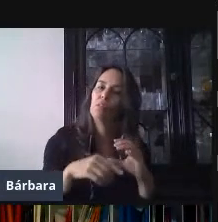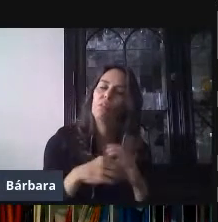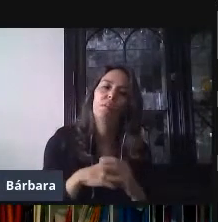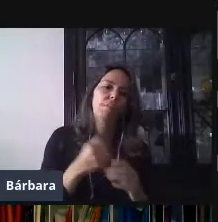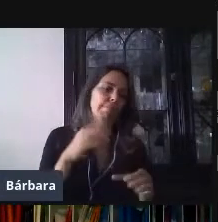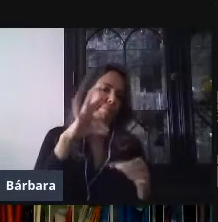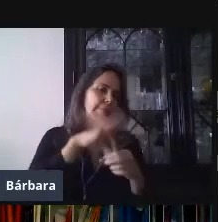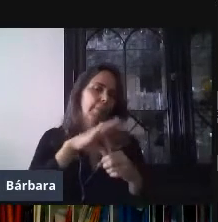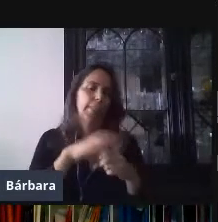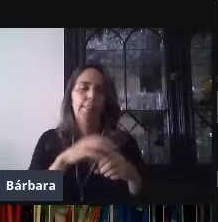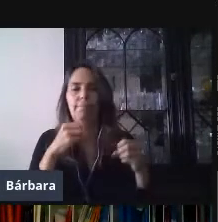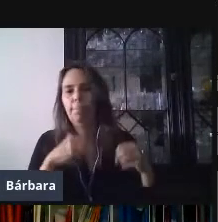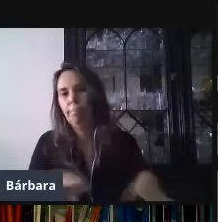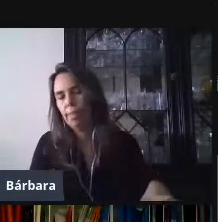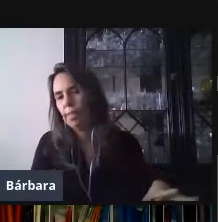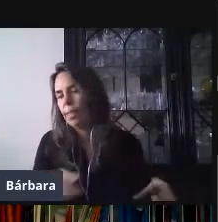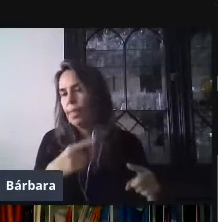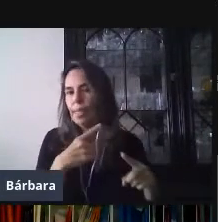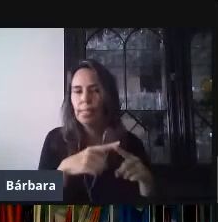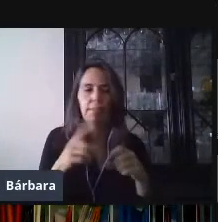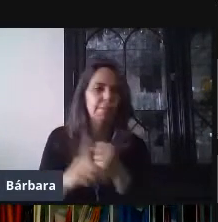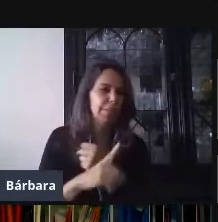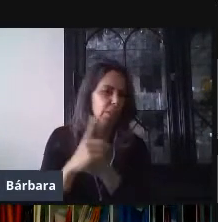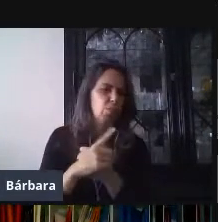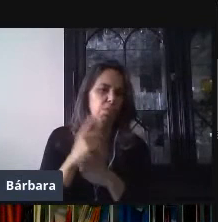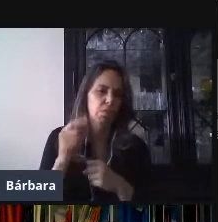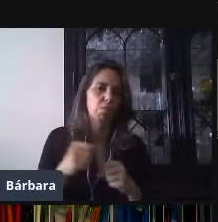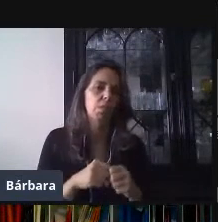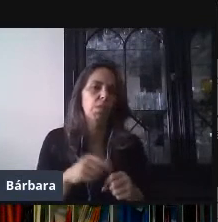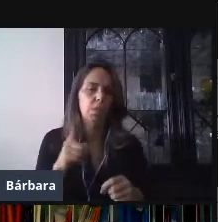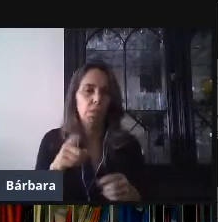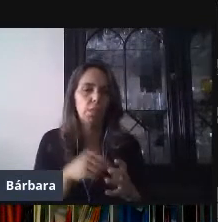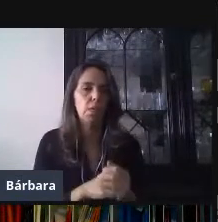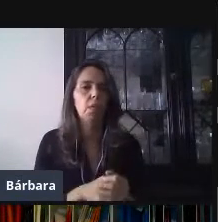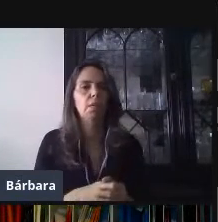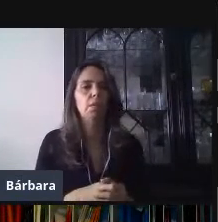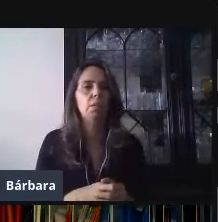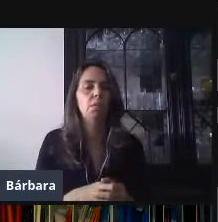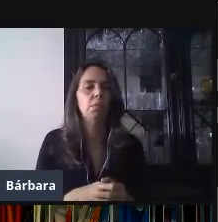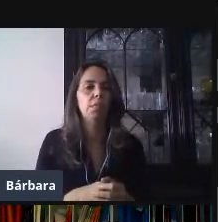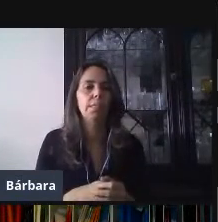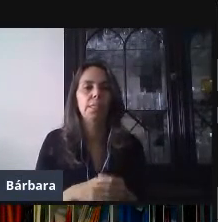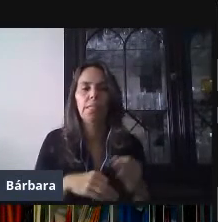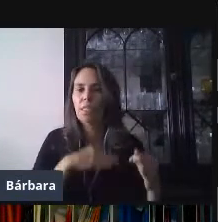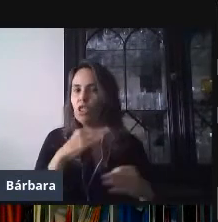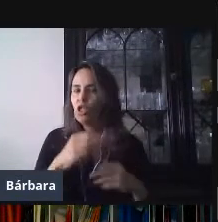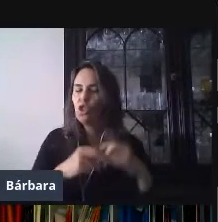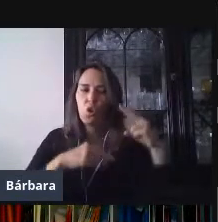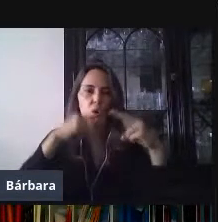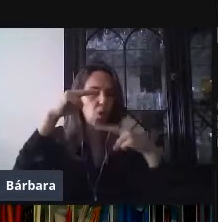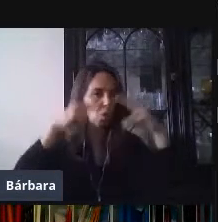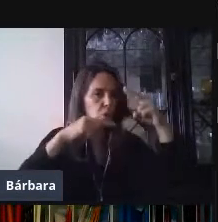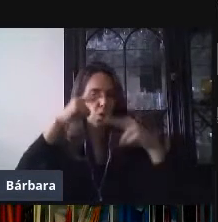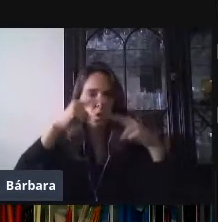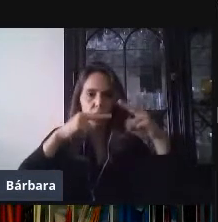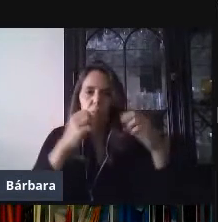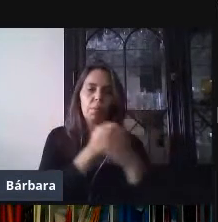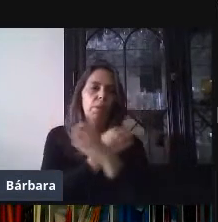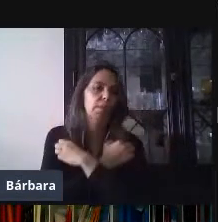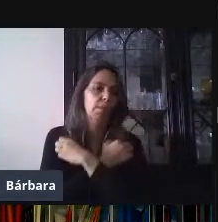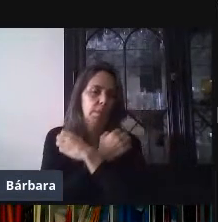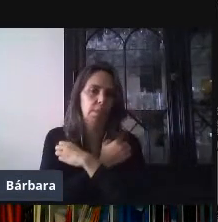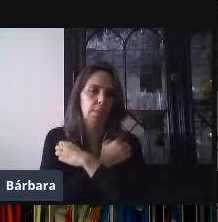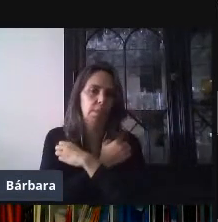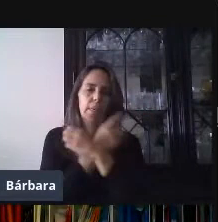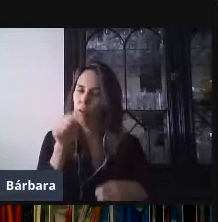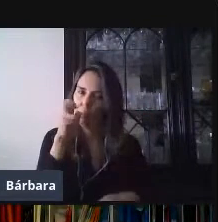la, para ingresar a estas herramientas, ahí está, si es de de Genam, todos los niveles, aquí lo, lo tenemos el correo. Si es de de